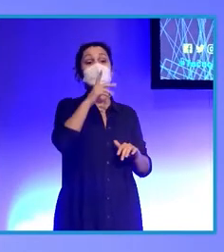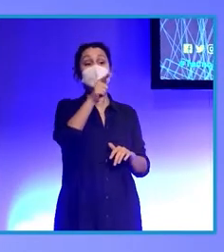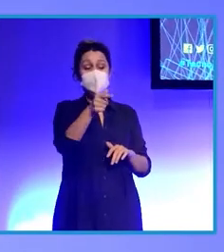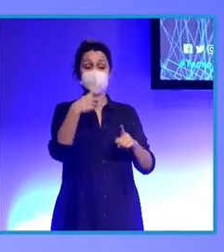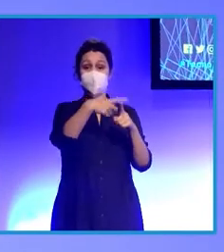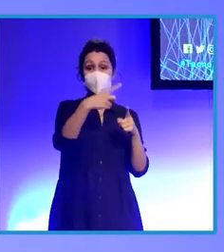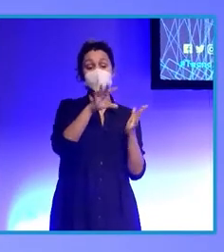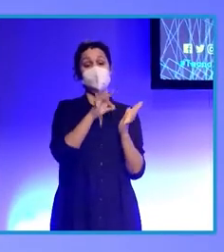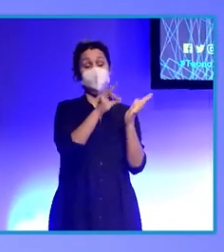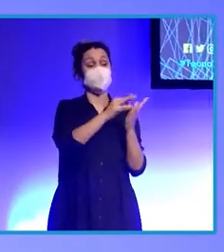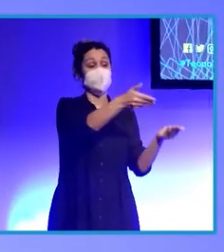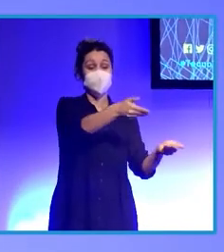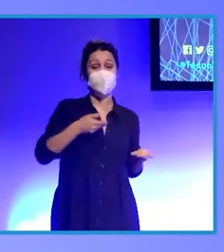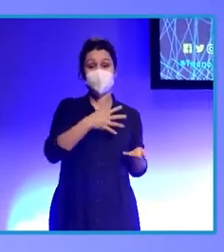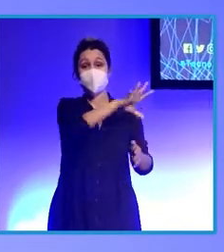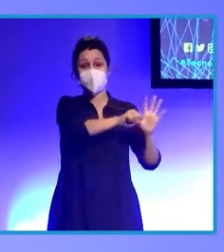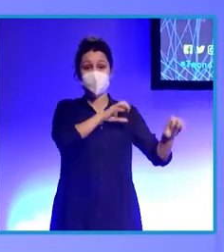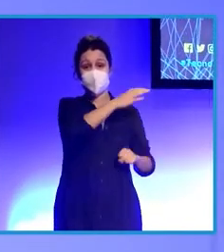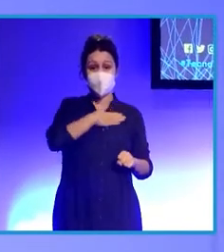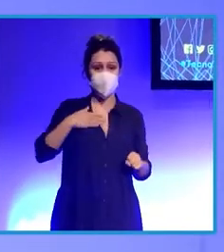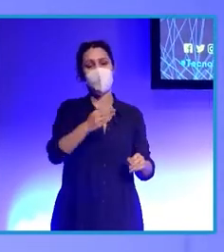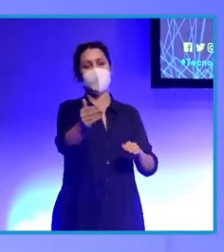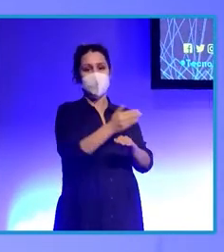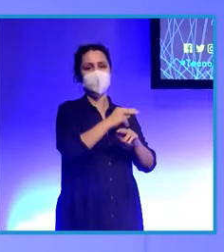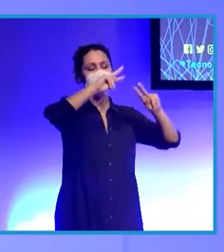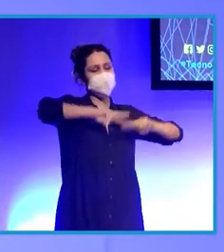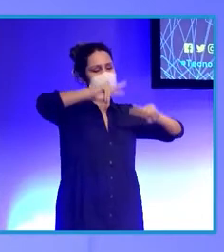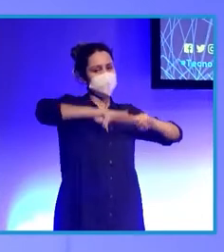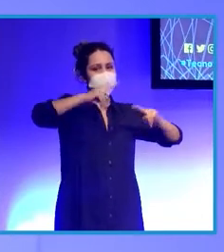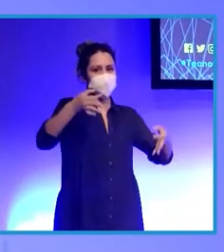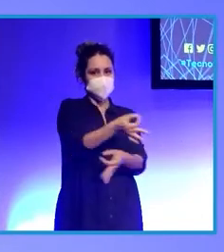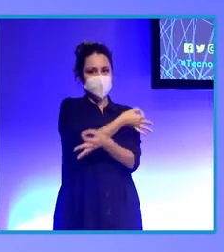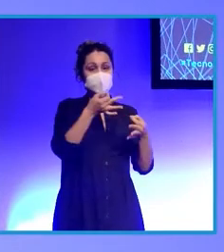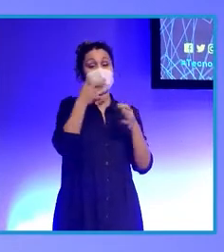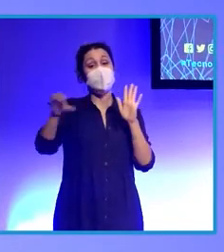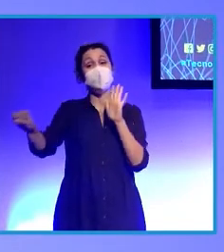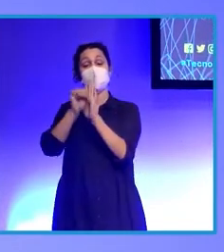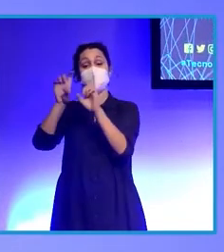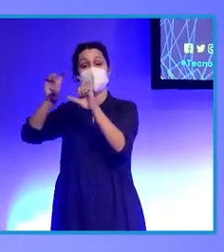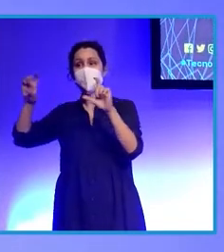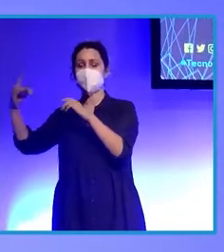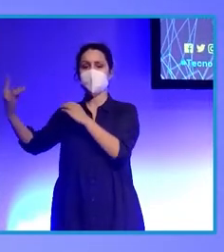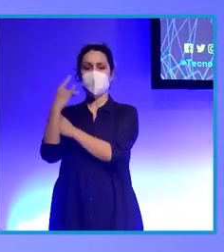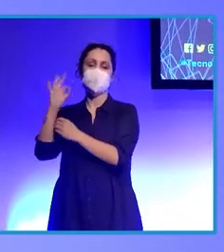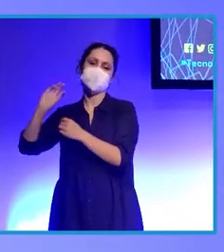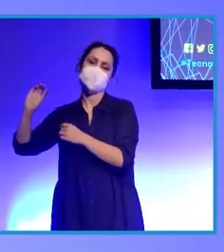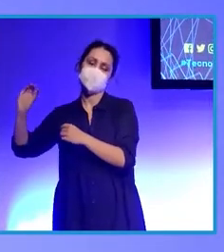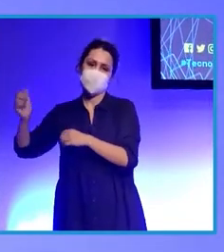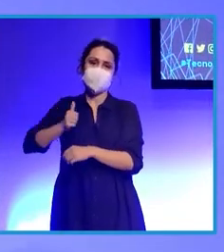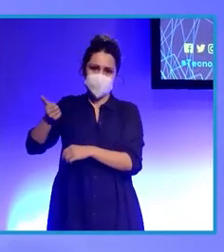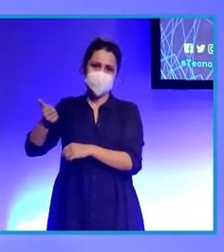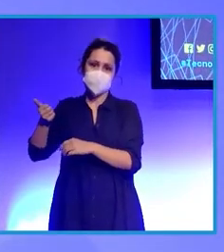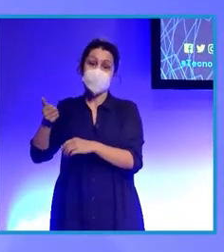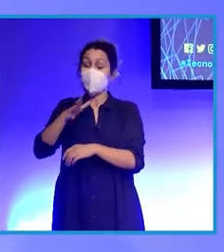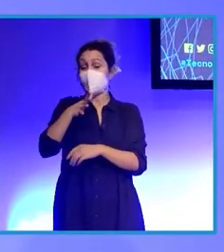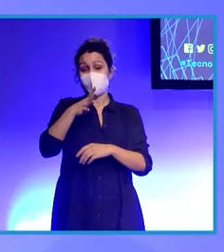producto o un servicio, hacemos un análisis exhaustivo y, claro, es muy complicado que una marca o una empresa nos engañe o nos estafe. Por eso,